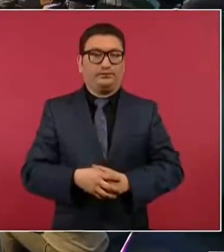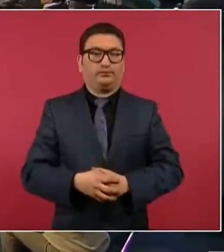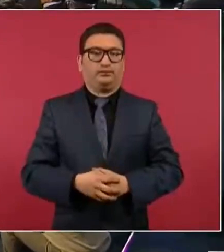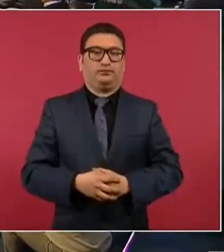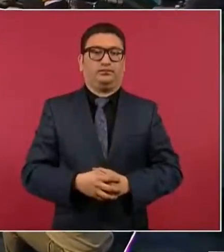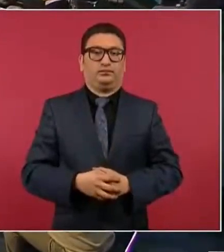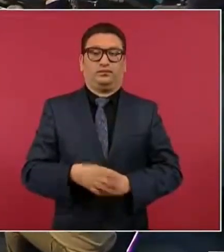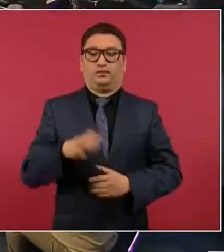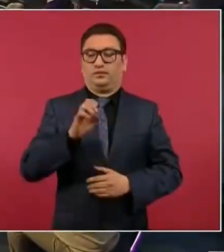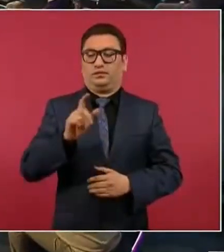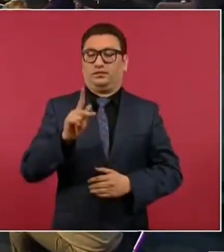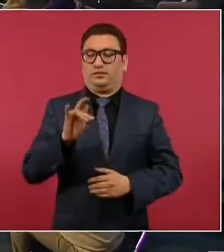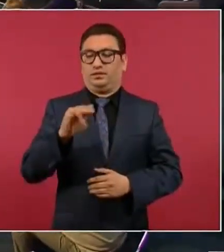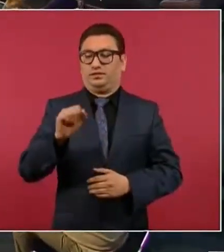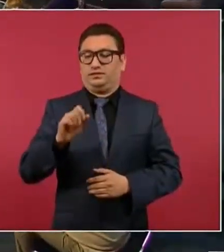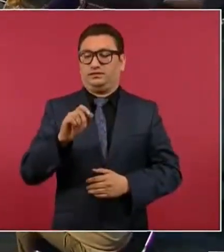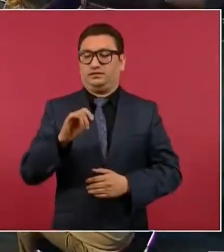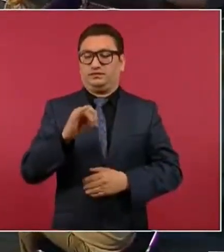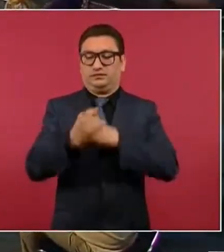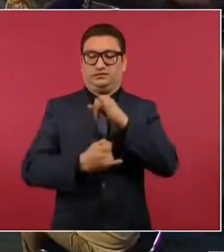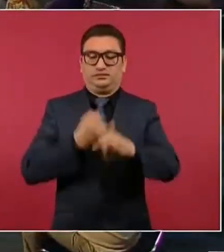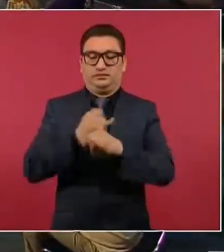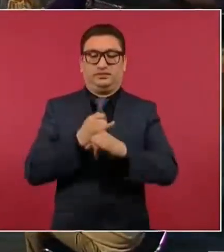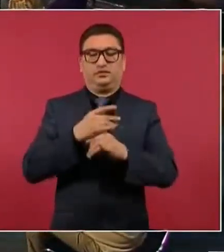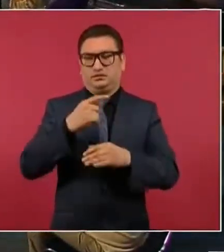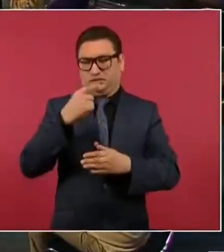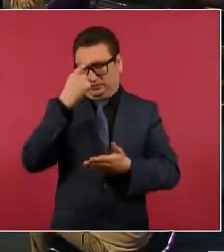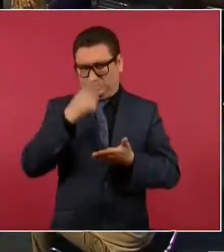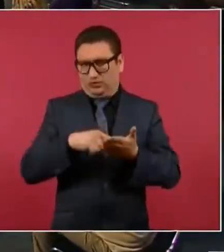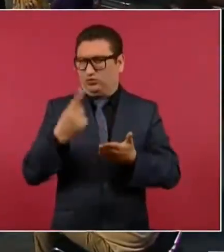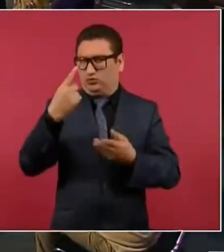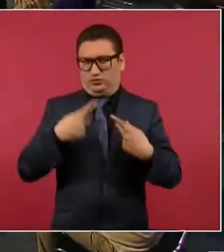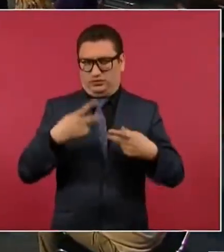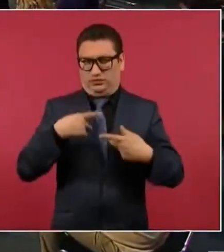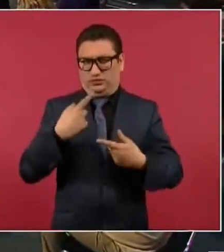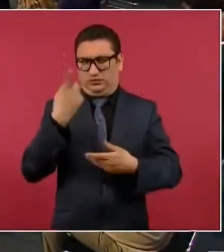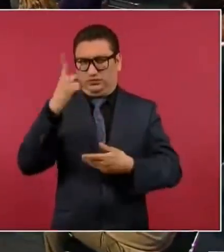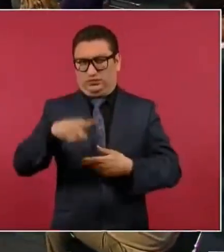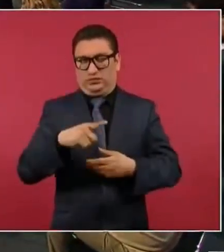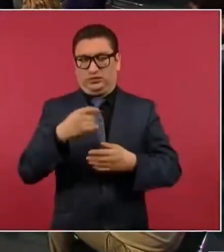Es en el país internacional. Alguien quiso, mandan una nota.